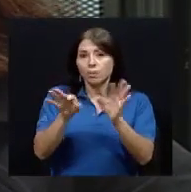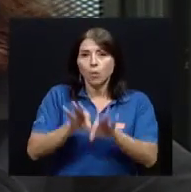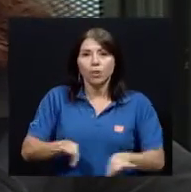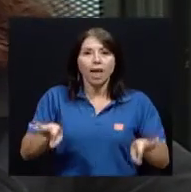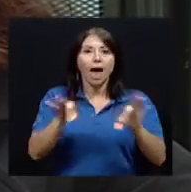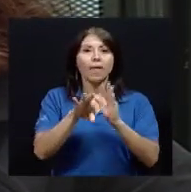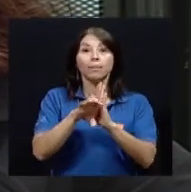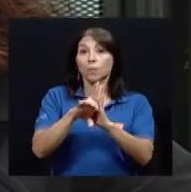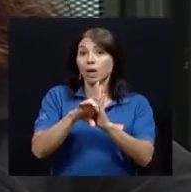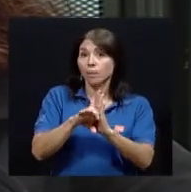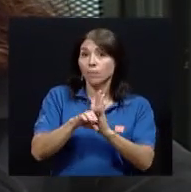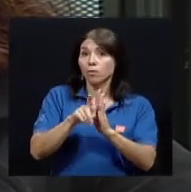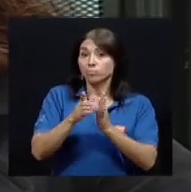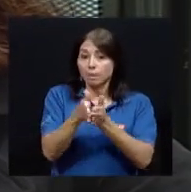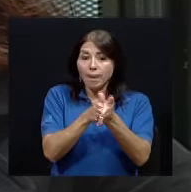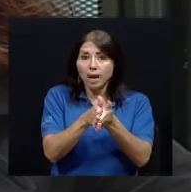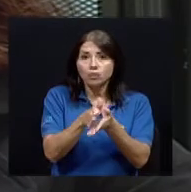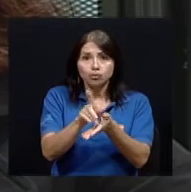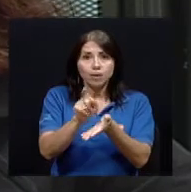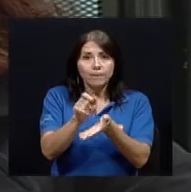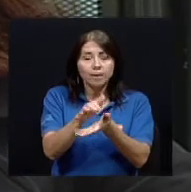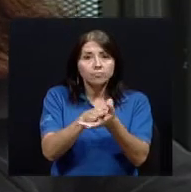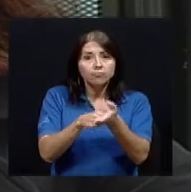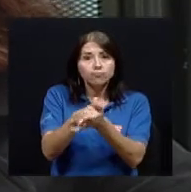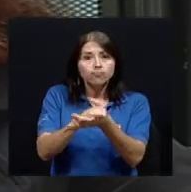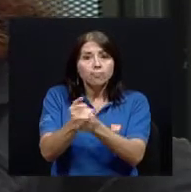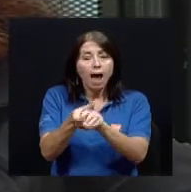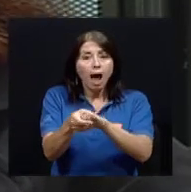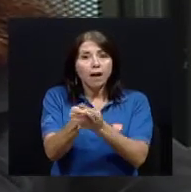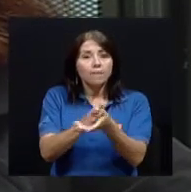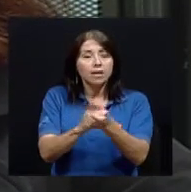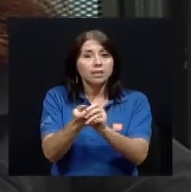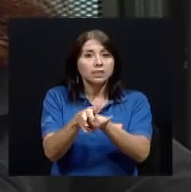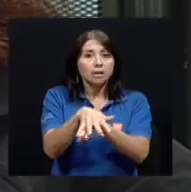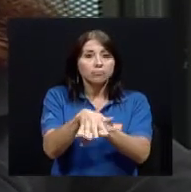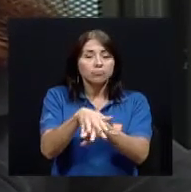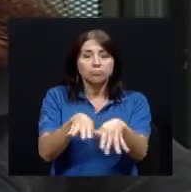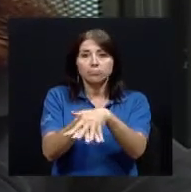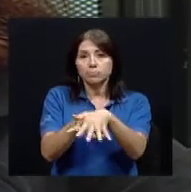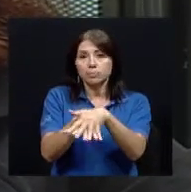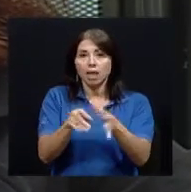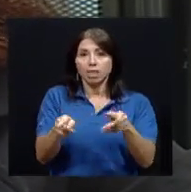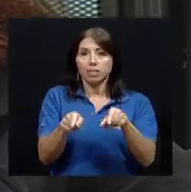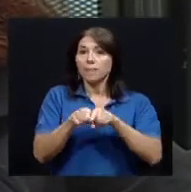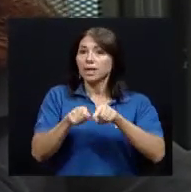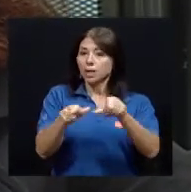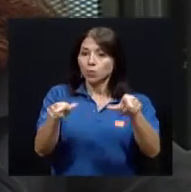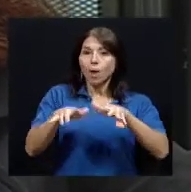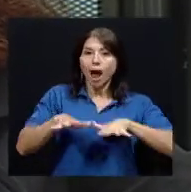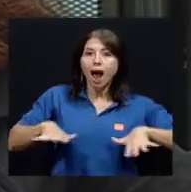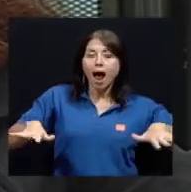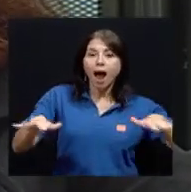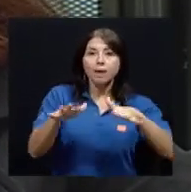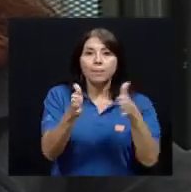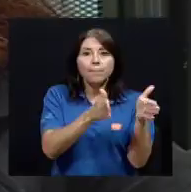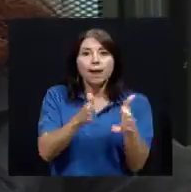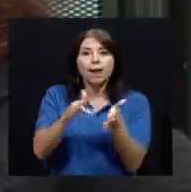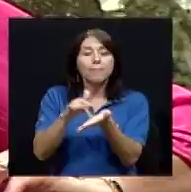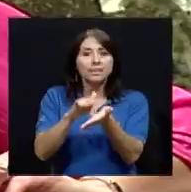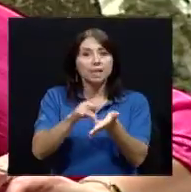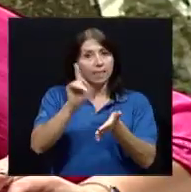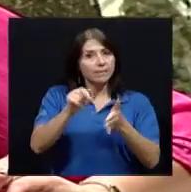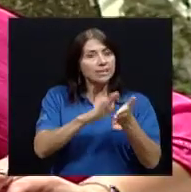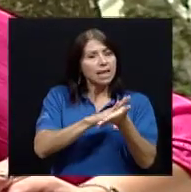que debe lavarse las manos el ambiente donde está preparando el medicamento tiene que ser un espacio limpio